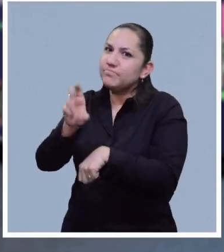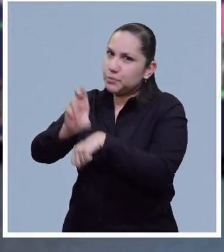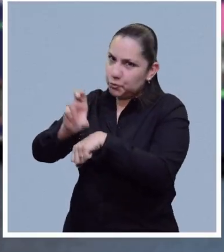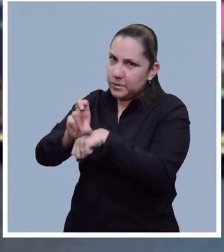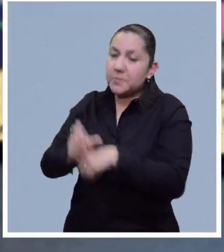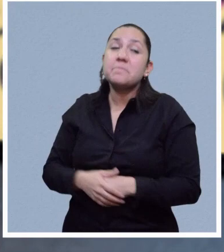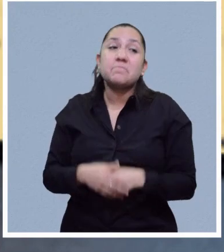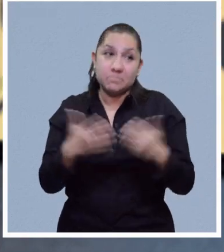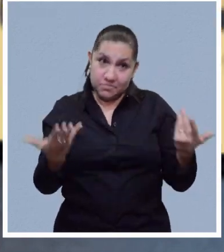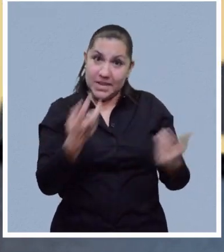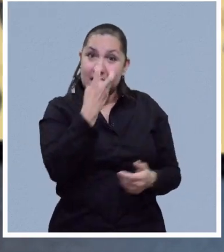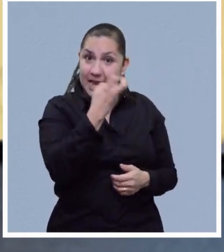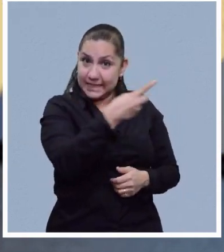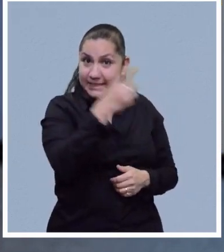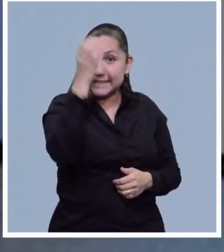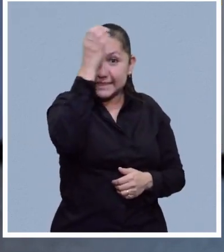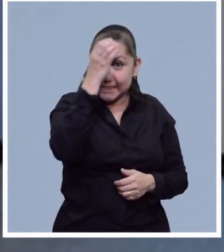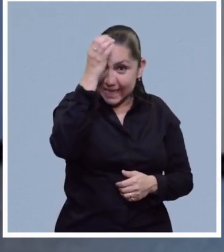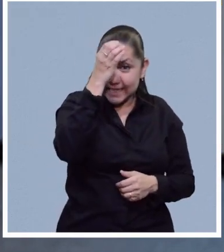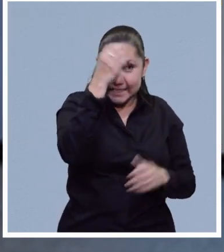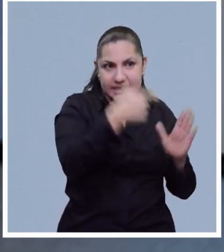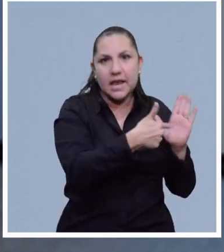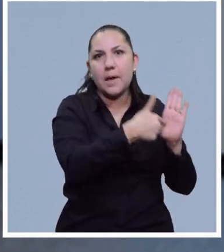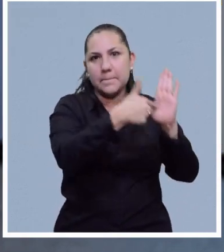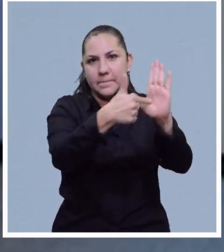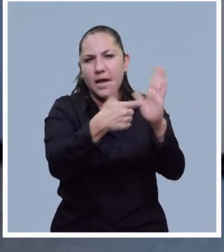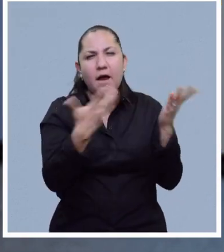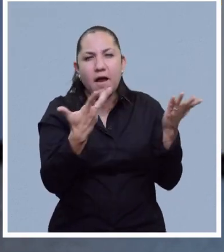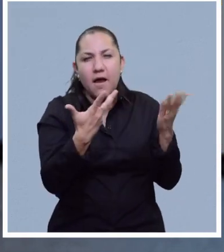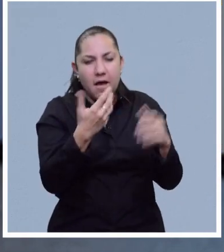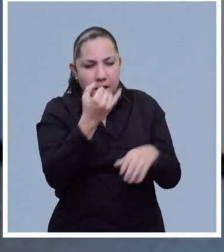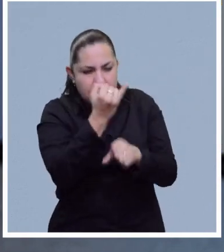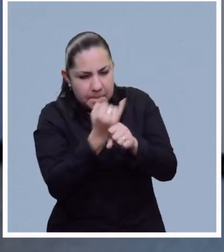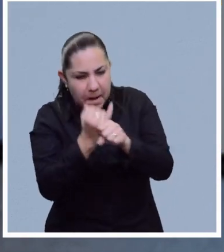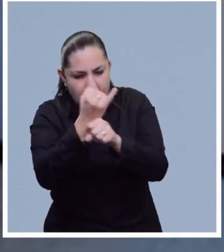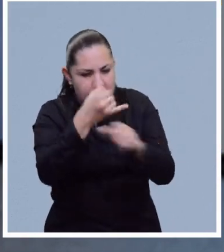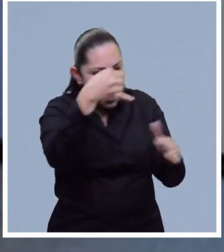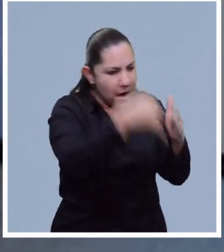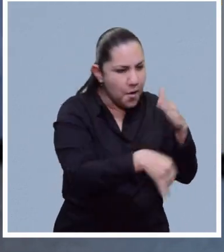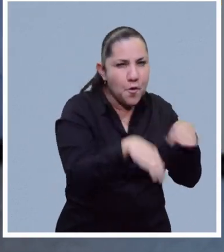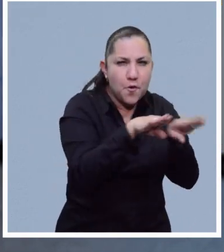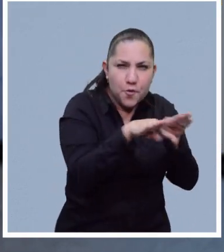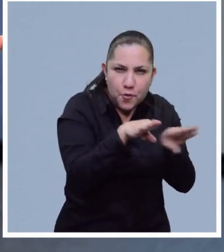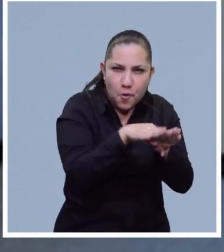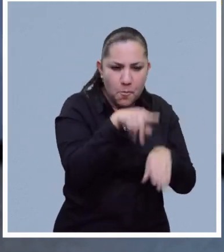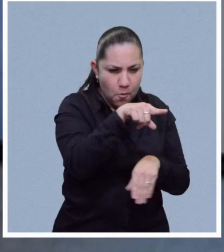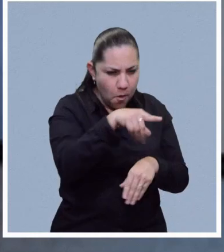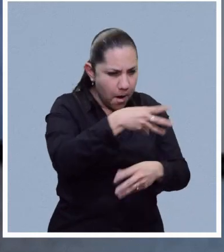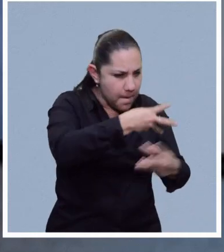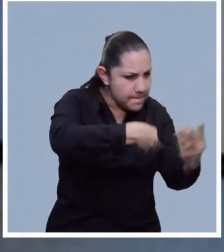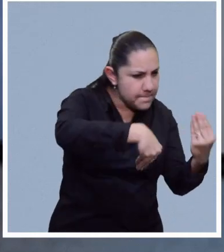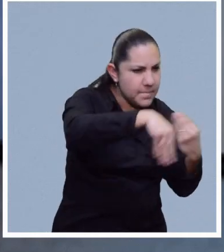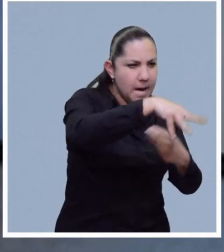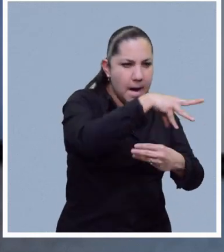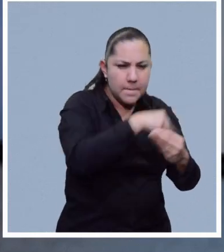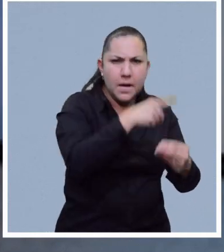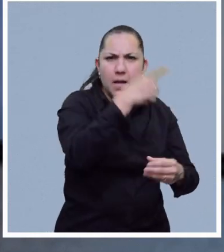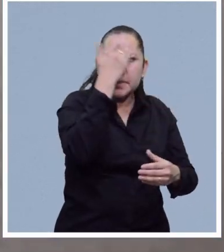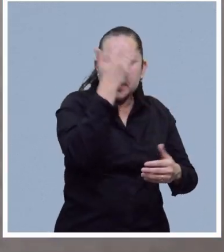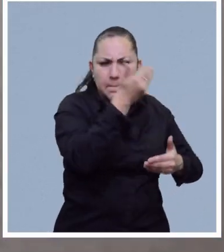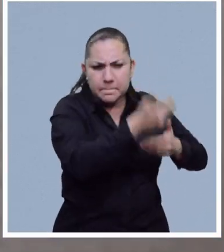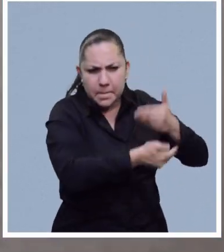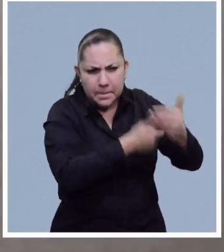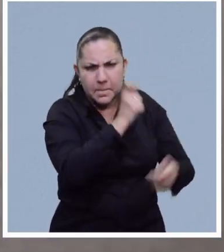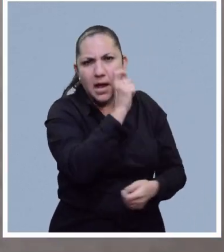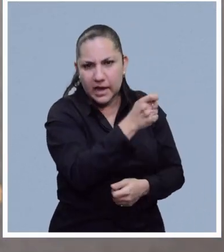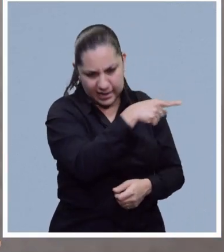pues nos la responde muy bien la ciencia, desde pues la forma y la estructura del huevo, así como su evolución biológica. Así es, y no solo